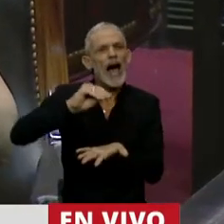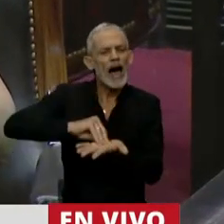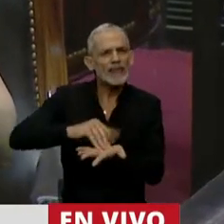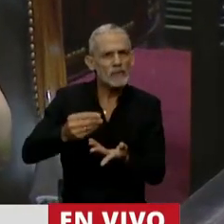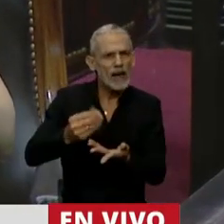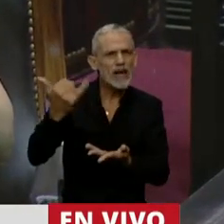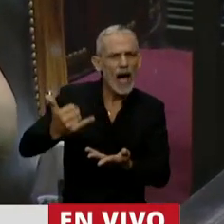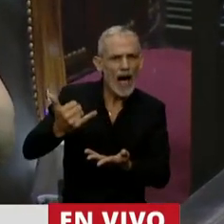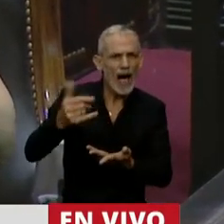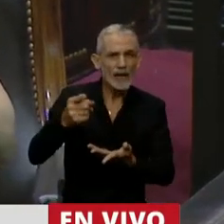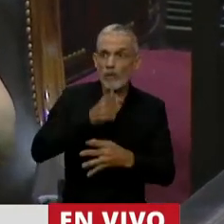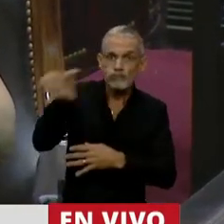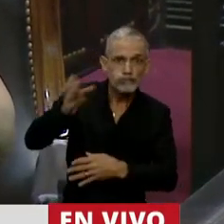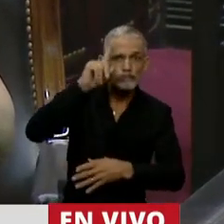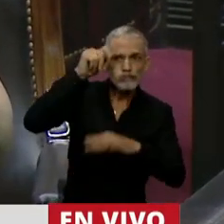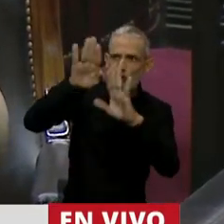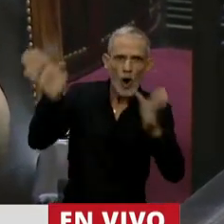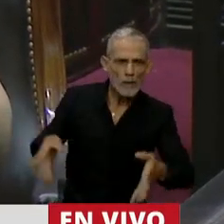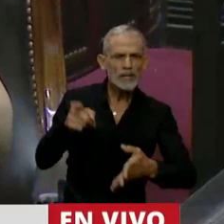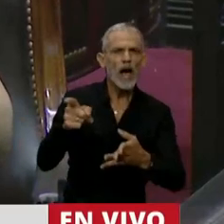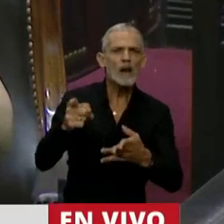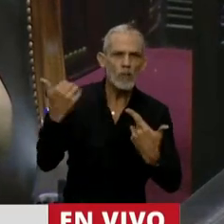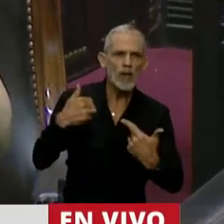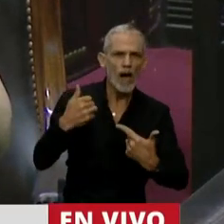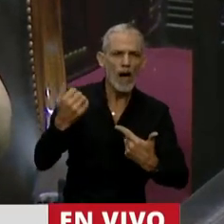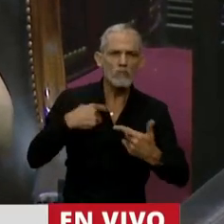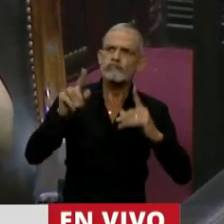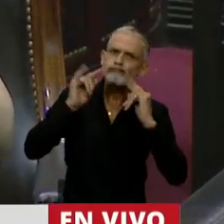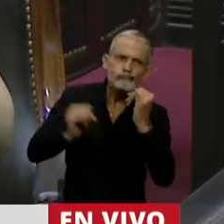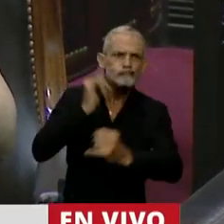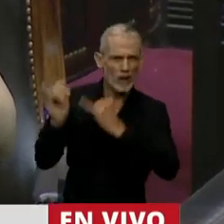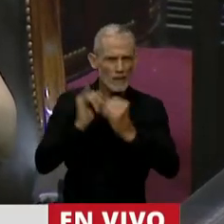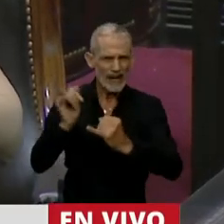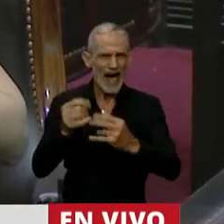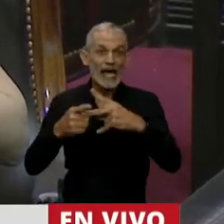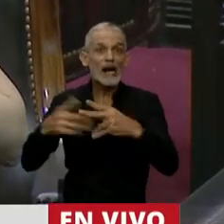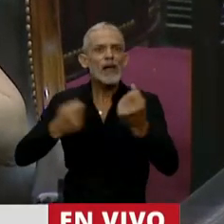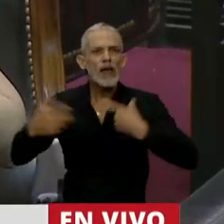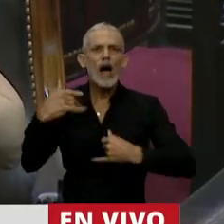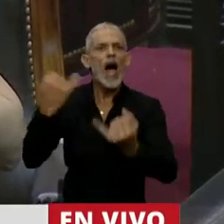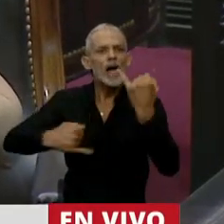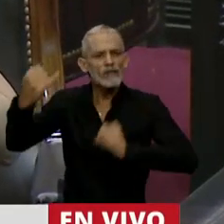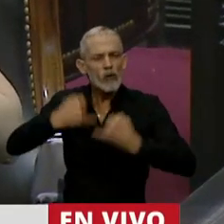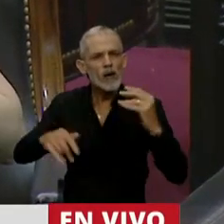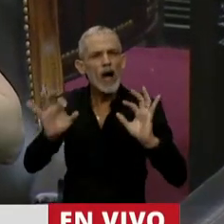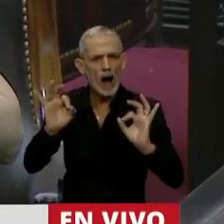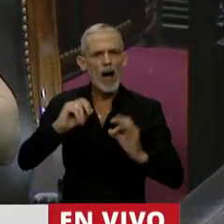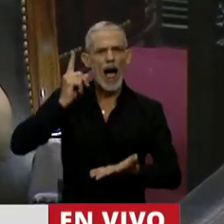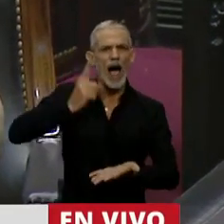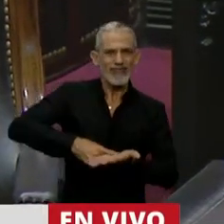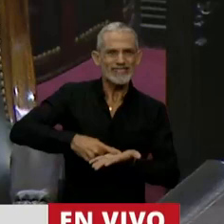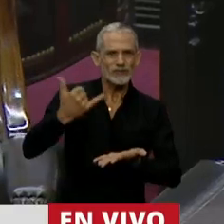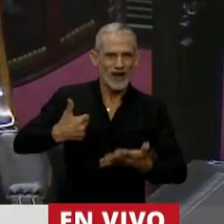además pueda asistir a un centro de salud, pueda ser escuchada, le den herramientas, puedan informarle y pueda decidir.